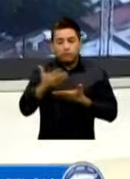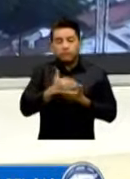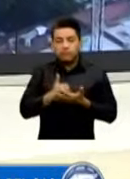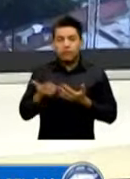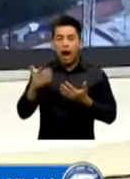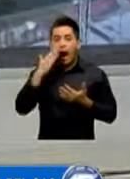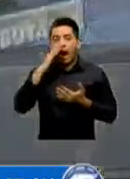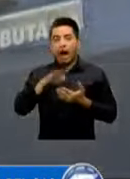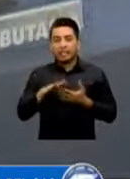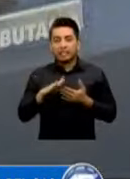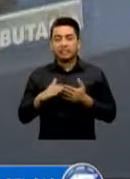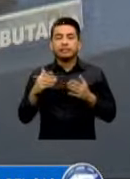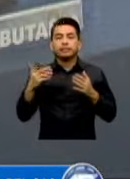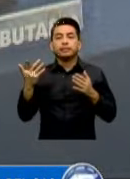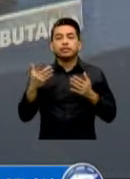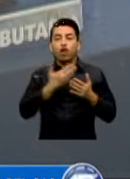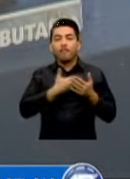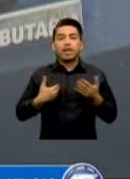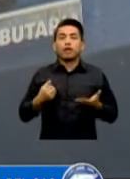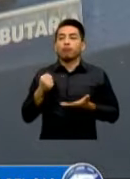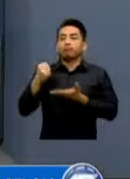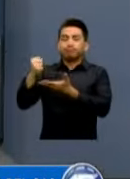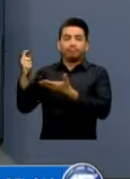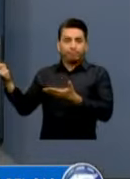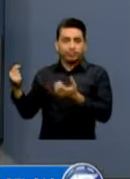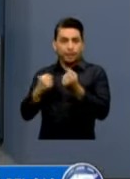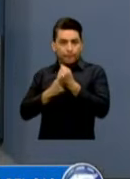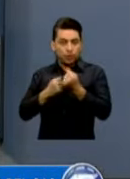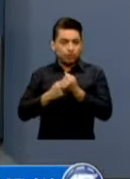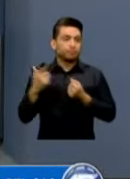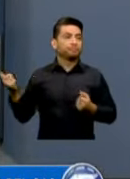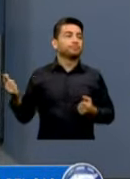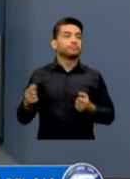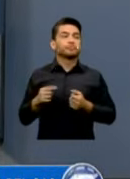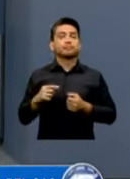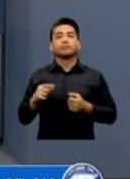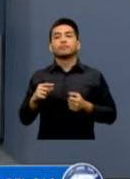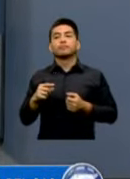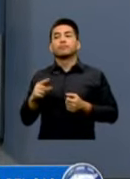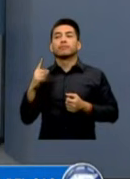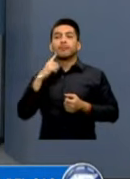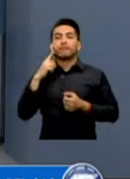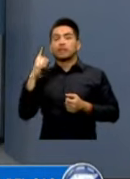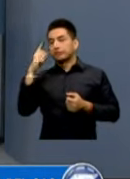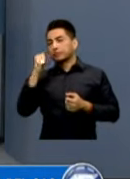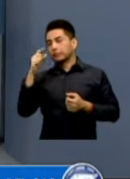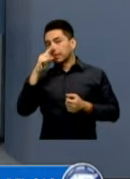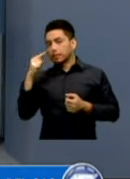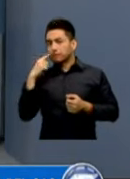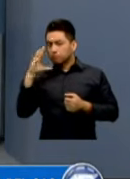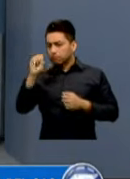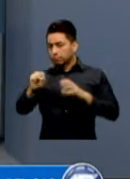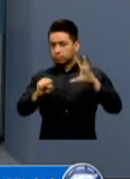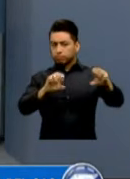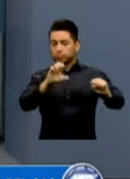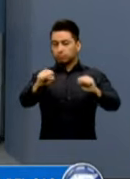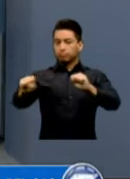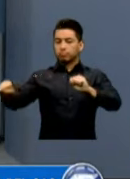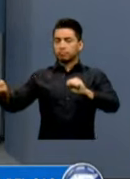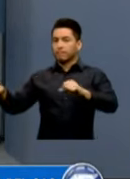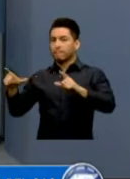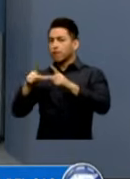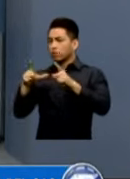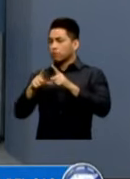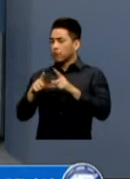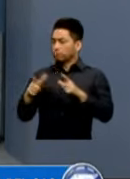El Superintendente De La Sat Marco Livio Díaz Señaló Que Ya Son Siete Casos En Los Que Evidencian Facturas Anómalas Pues El NIT